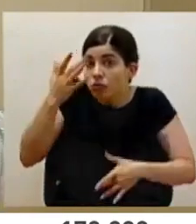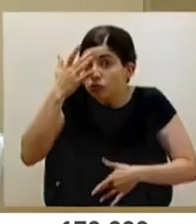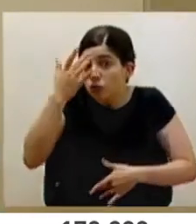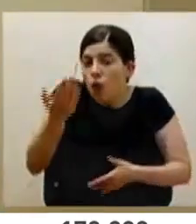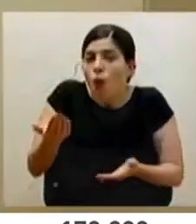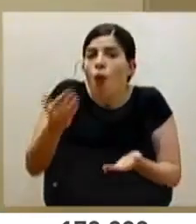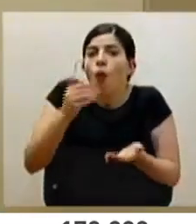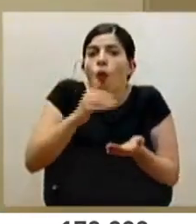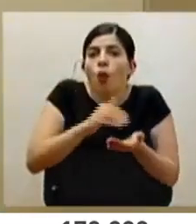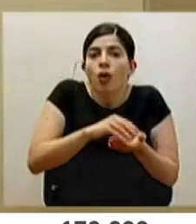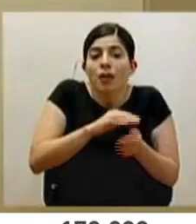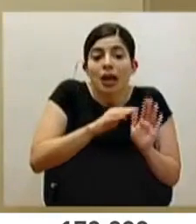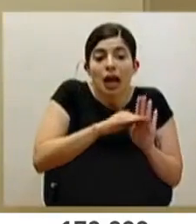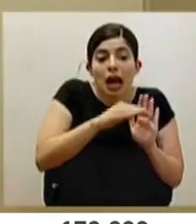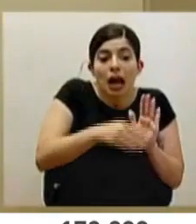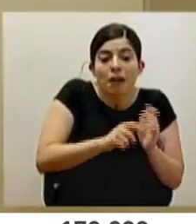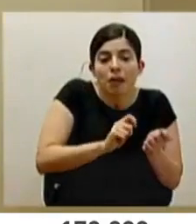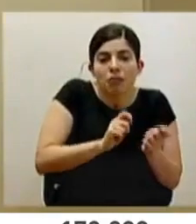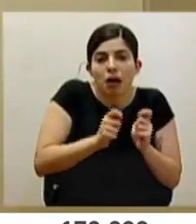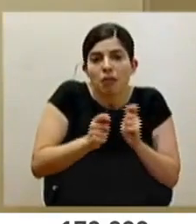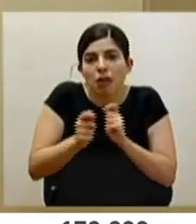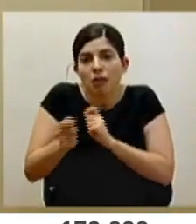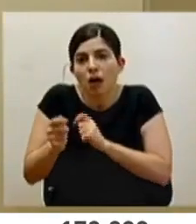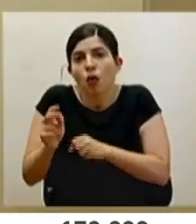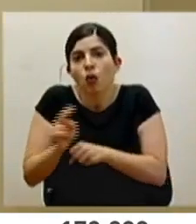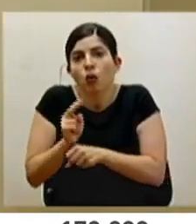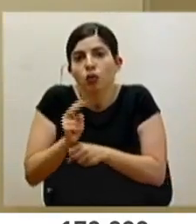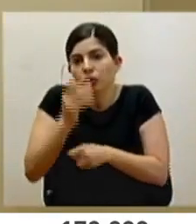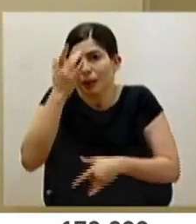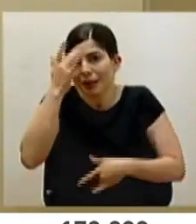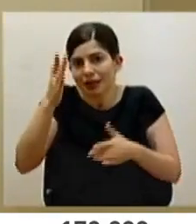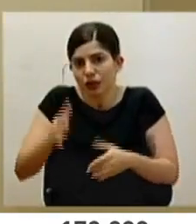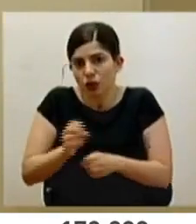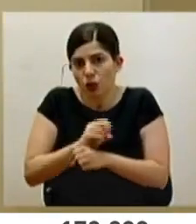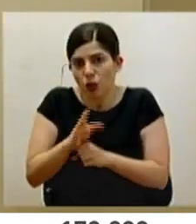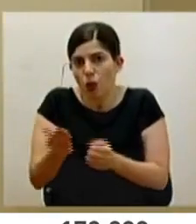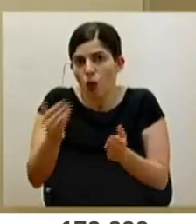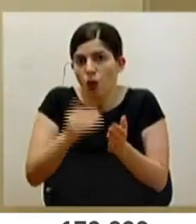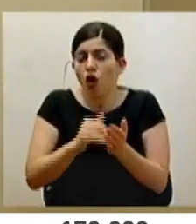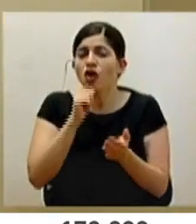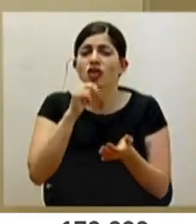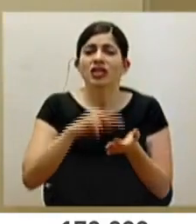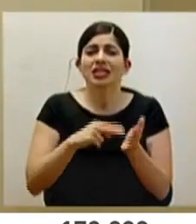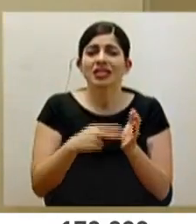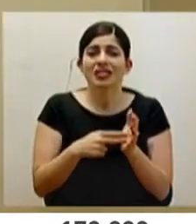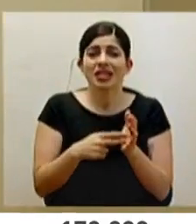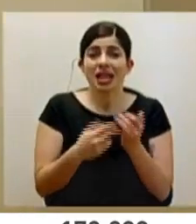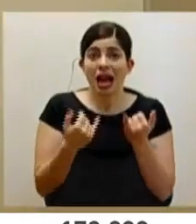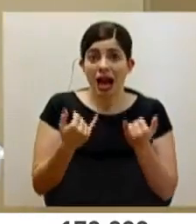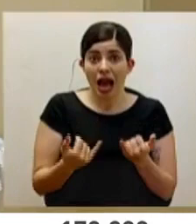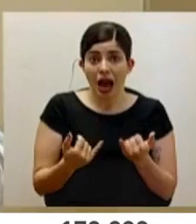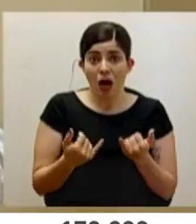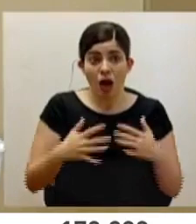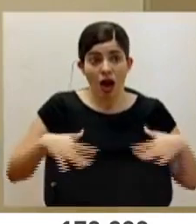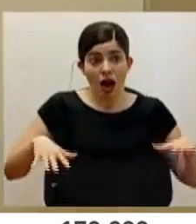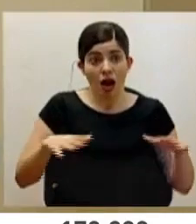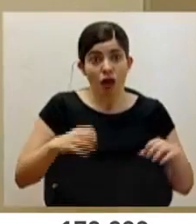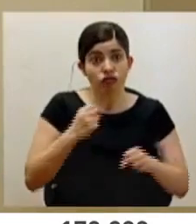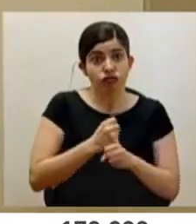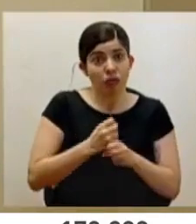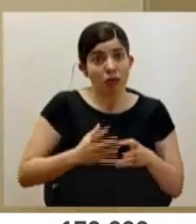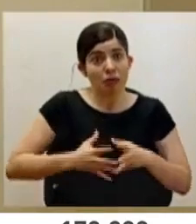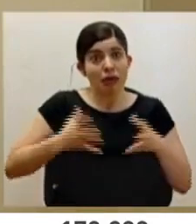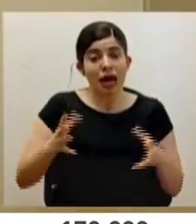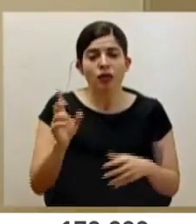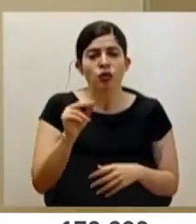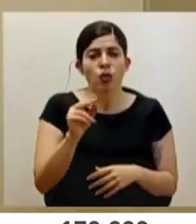volveríamos a reconvertir camas para la utilización de pacientes COVID. No es que estamos aumentando nuestra capacidad, sino que